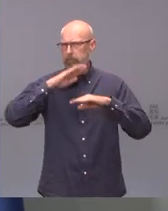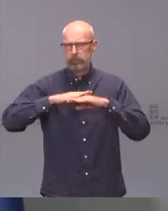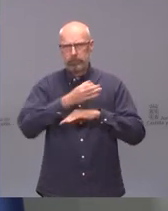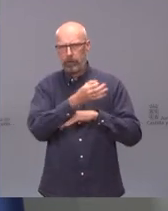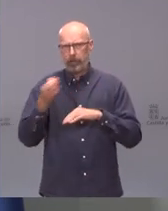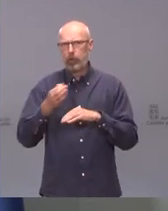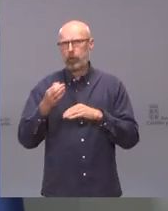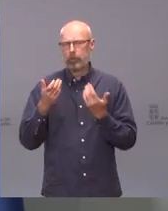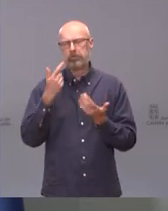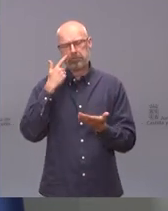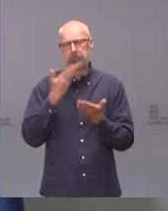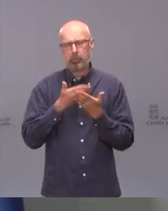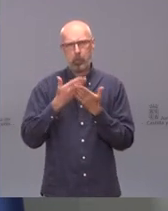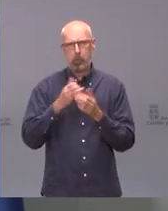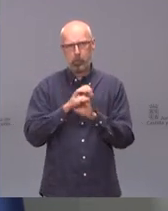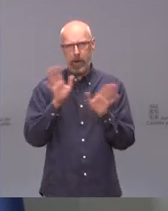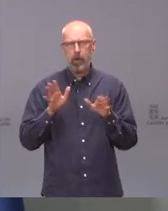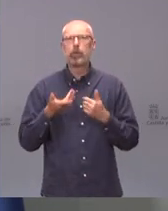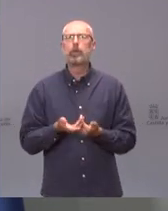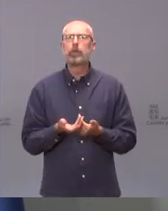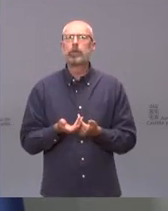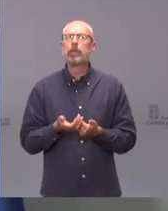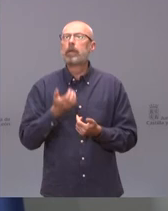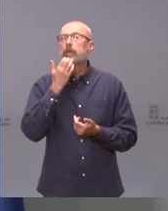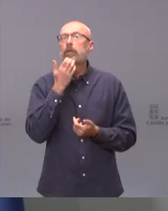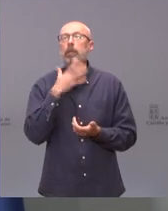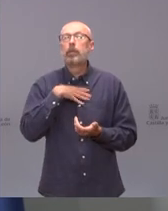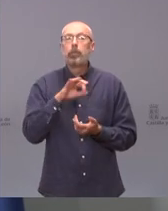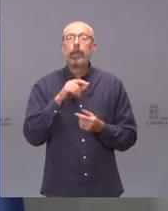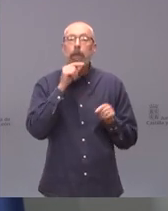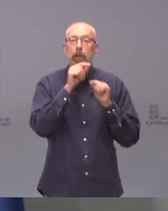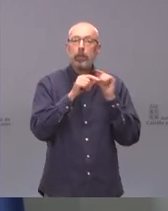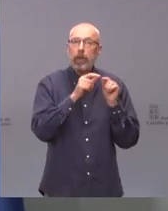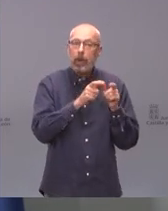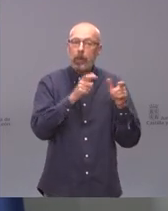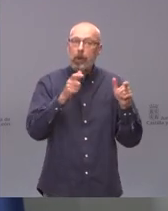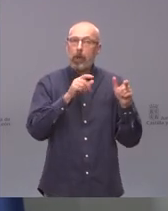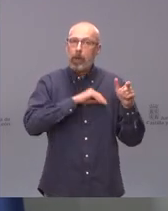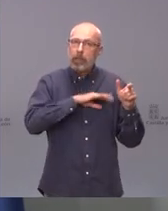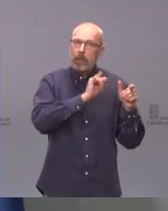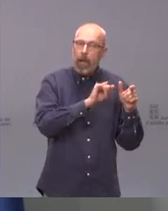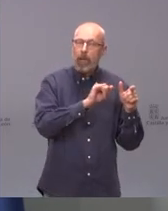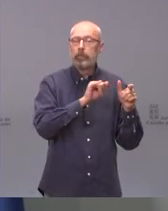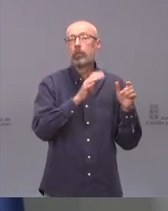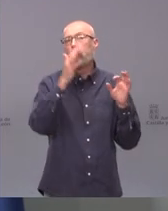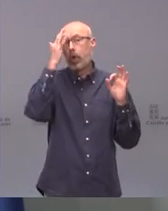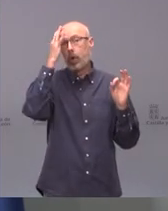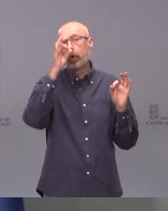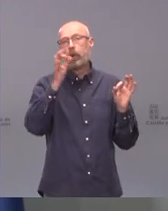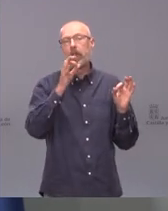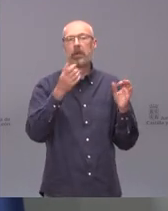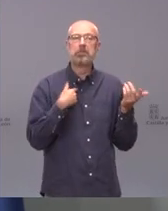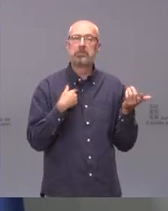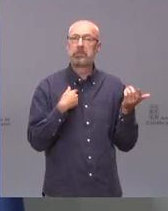demostrando que cuando uno tiene una incidencia elevada en su municipio pues no parece muy sensato irse al municipio de al lado